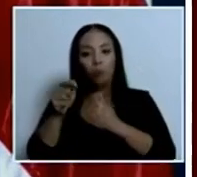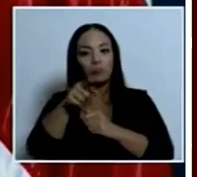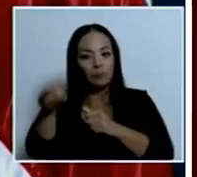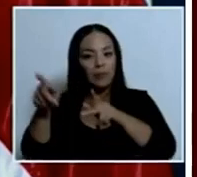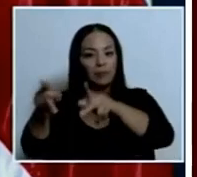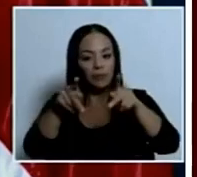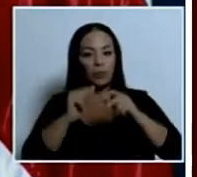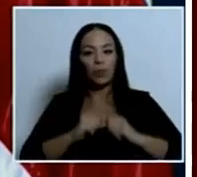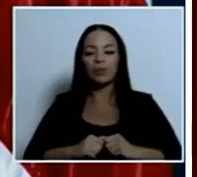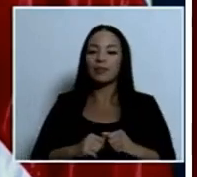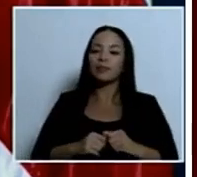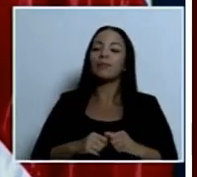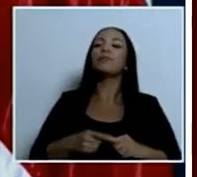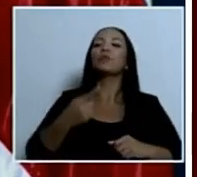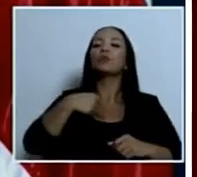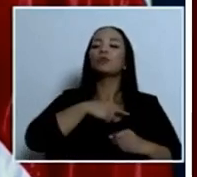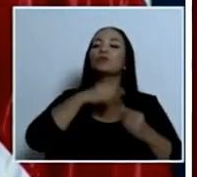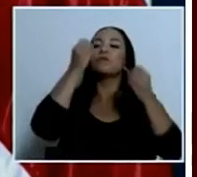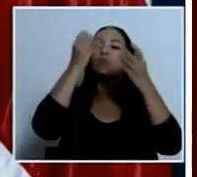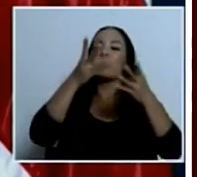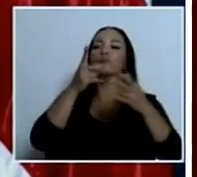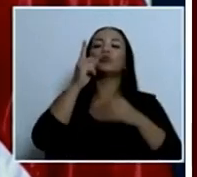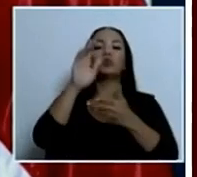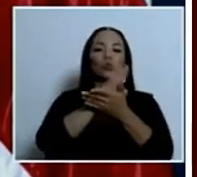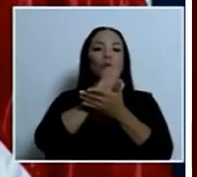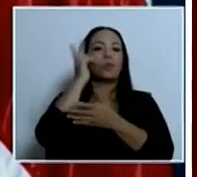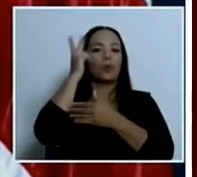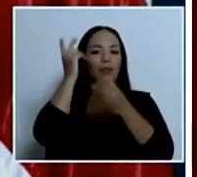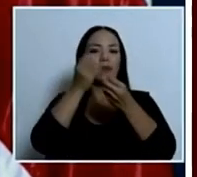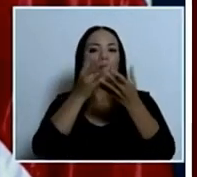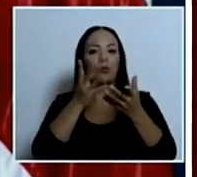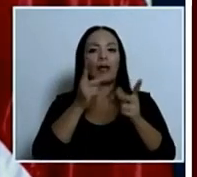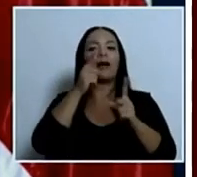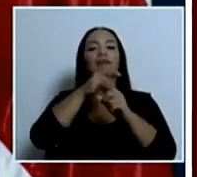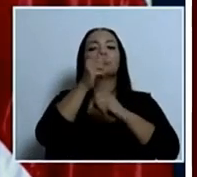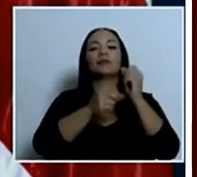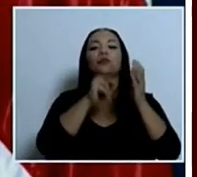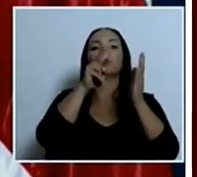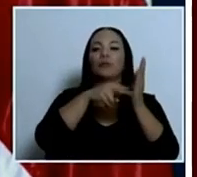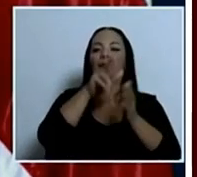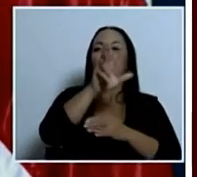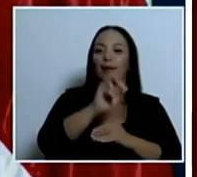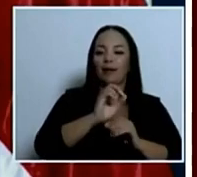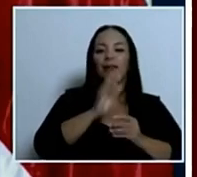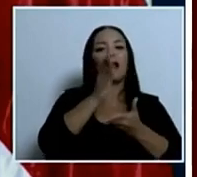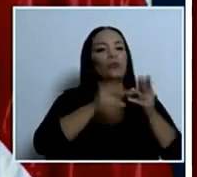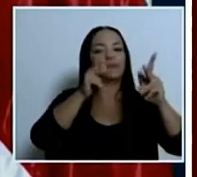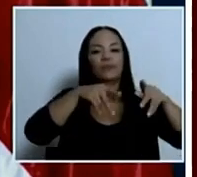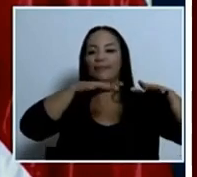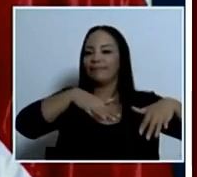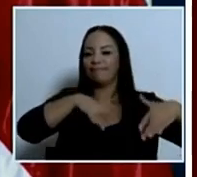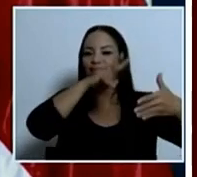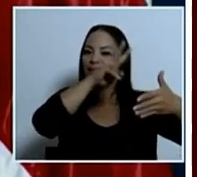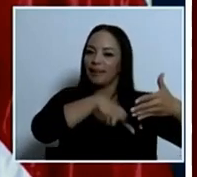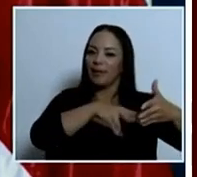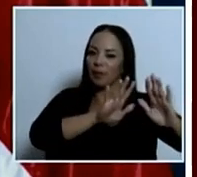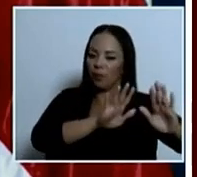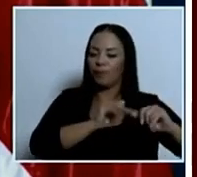política pública hasta el 2030. Algunos no la han leído. Pero una de las cosas que en el